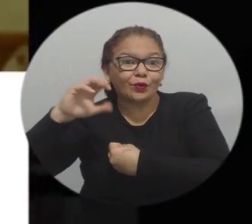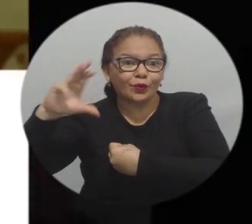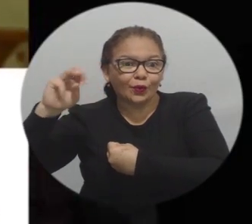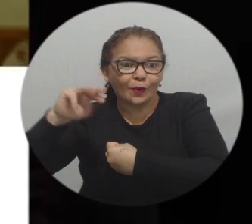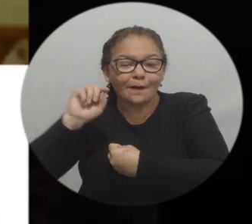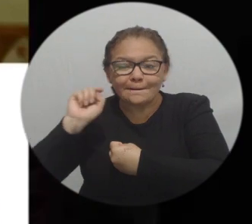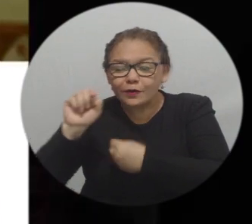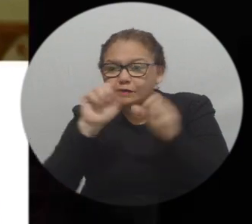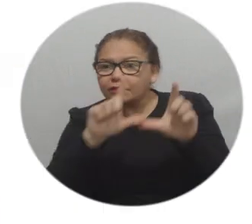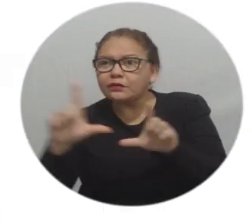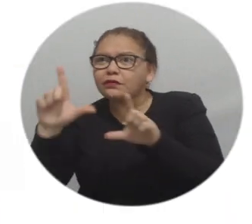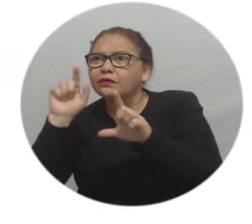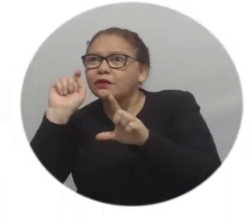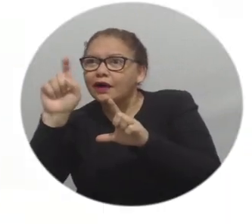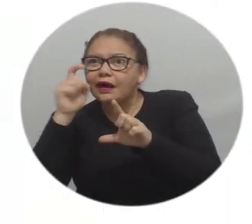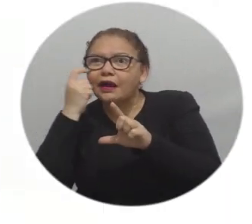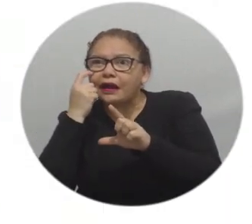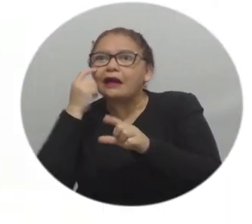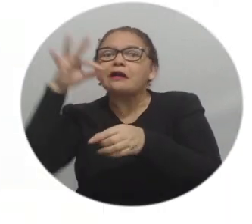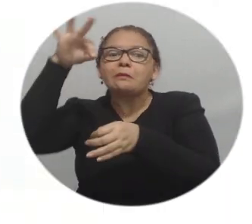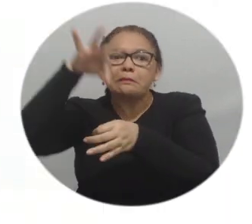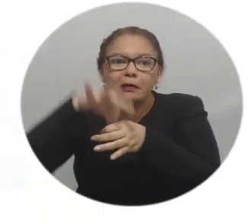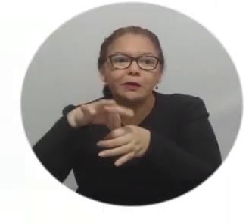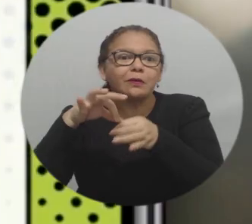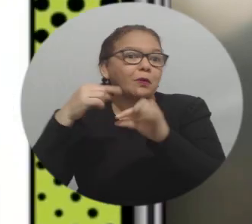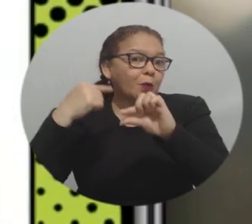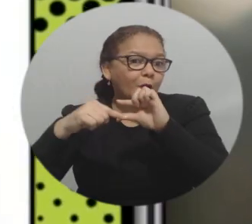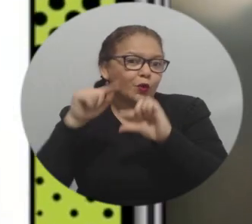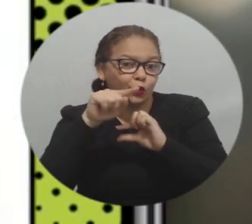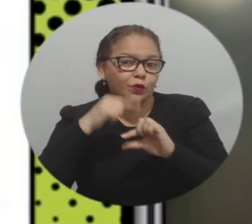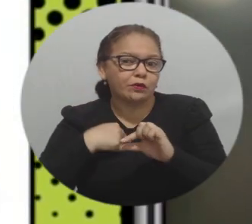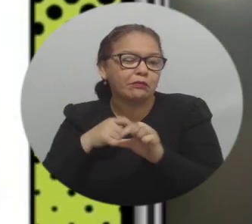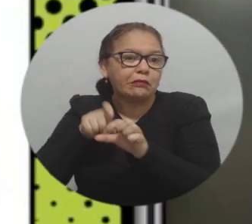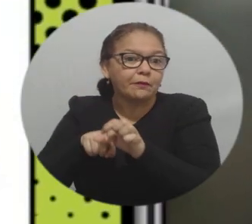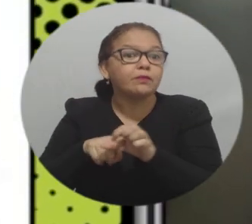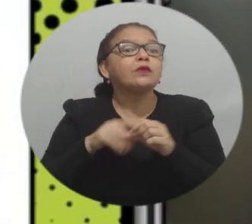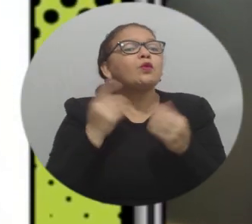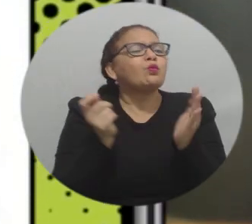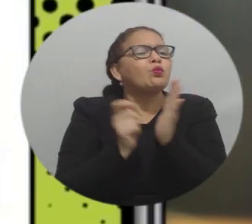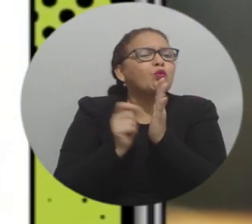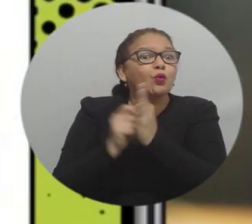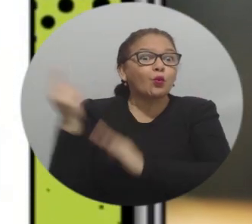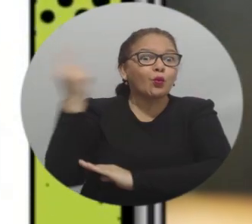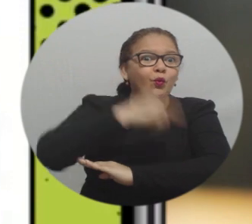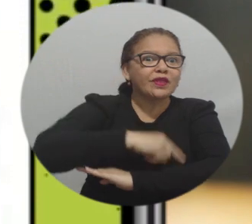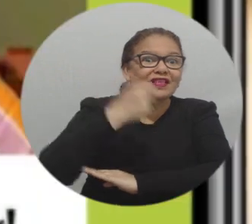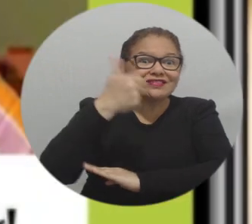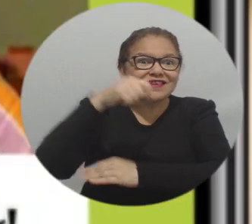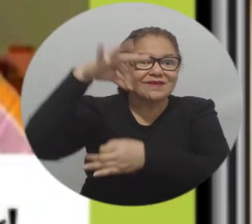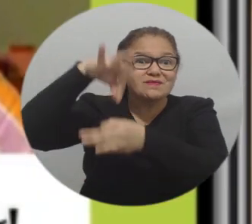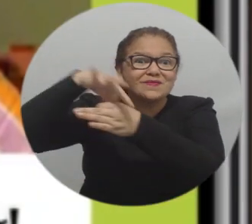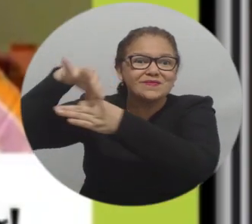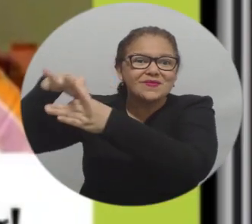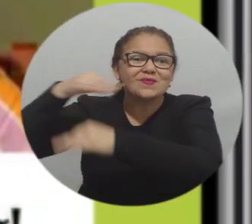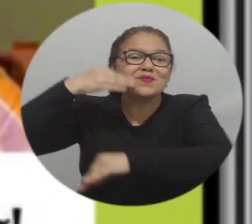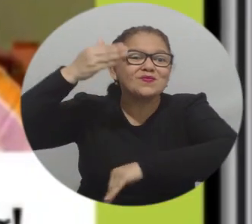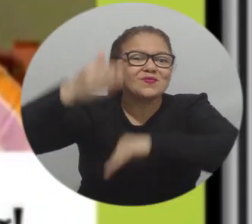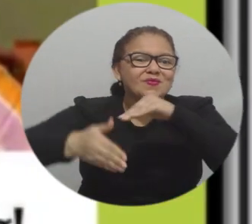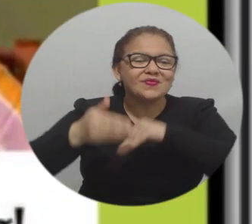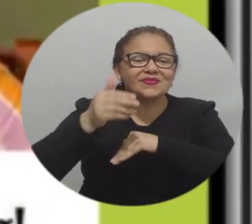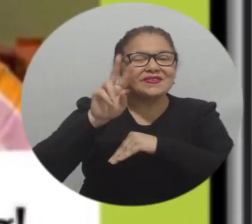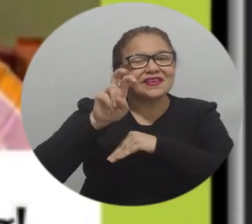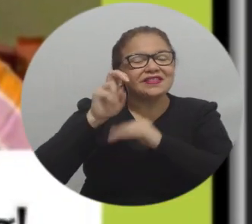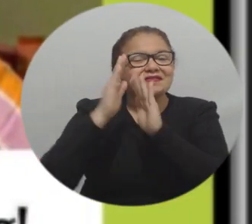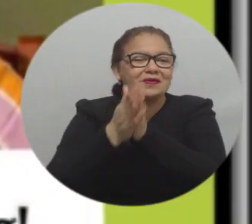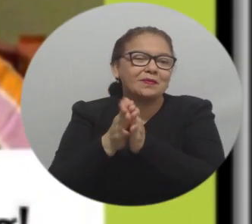derecho, ubicar su recuadro y confirmar su voto con su correo electrónico. Se podrán registrar hasta 10 votos por día hasta el próximo 7 de